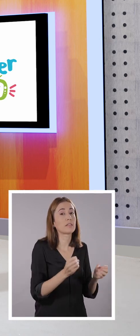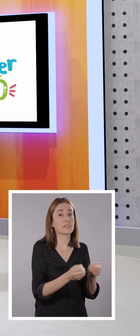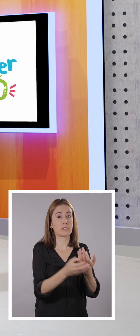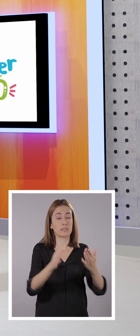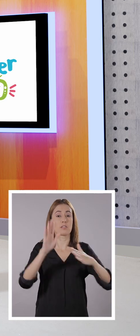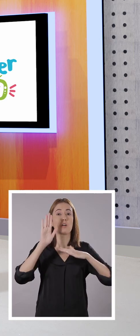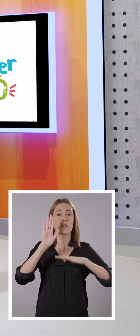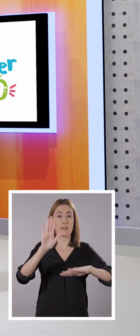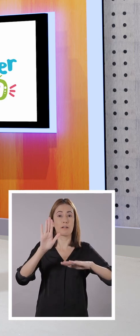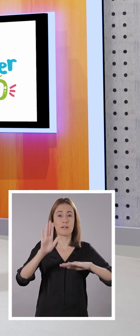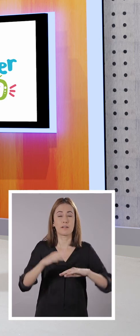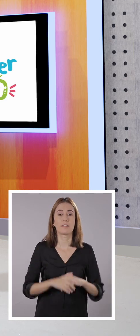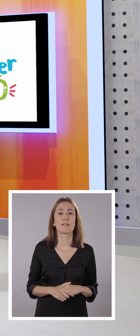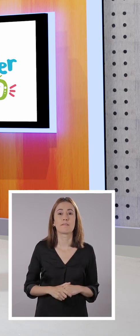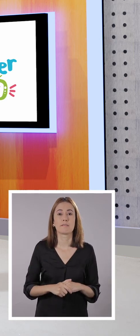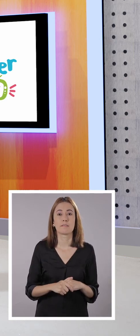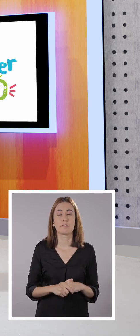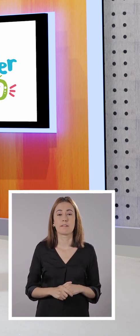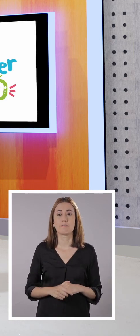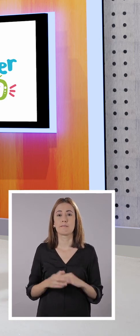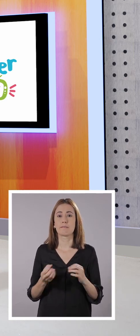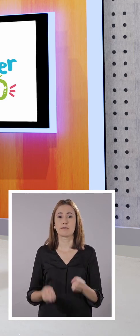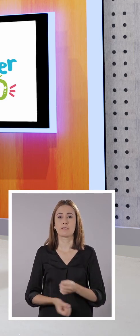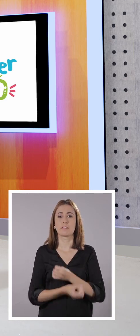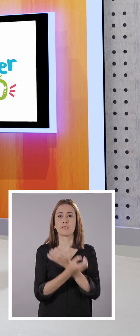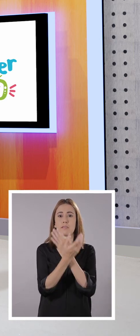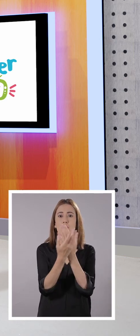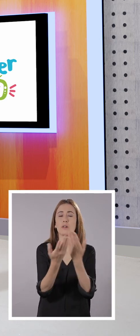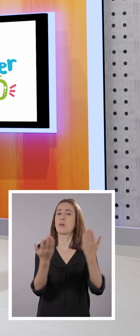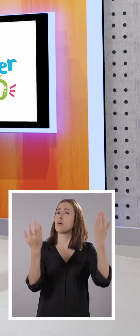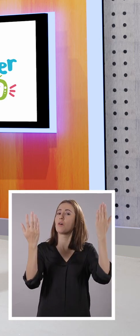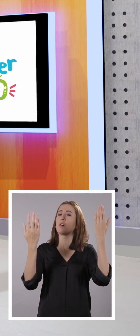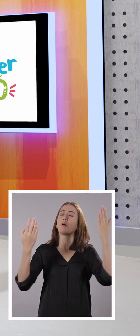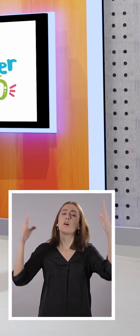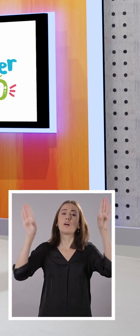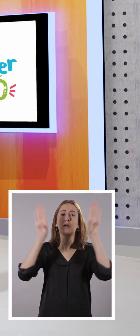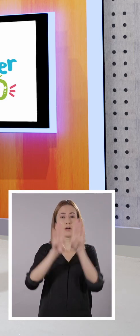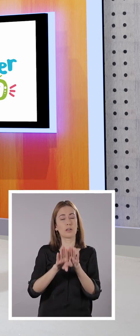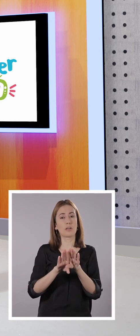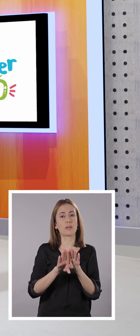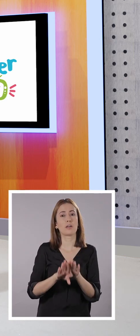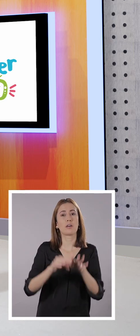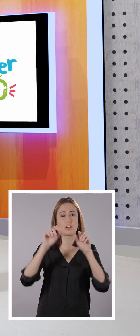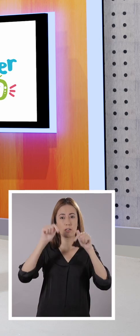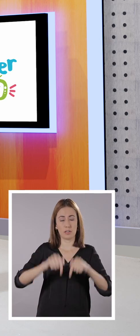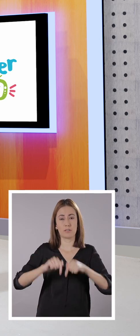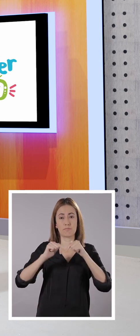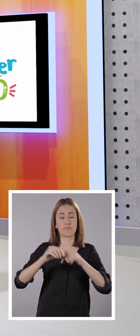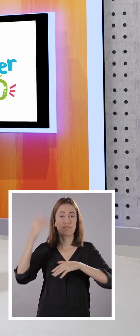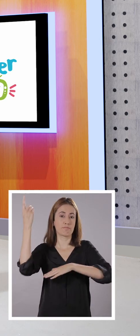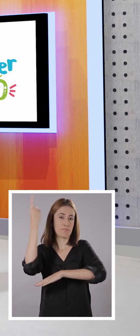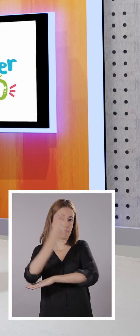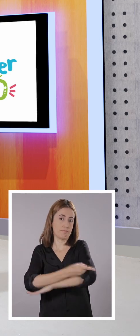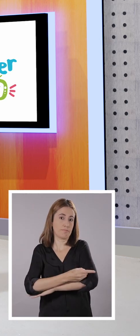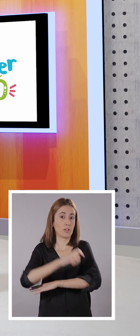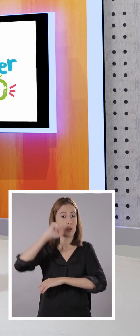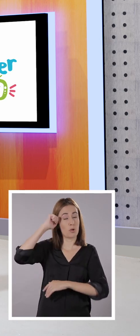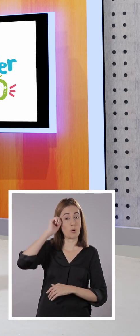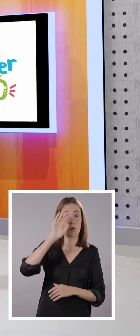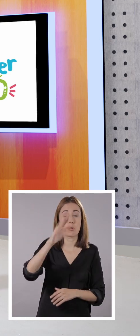Así es. Con nuestros compromisos con la comunidad. Chicos y chicas, hemos llegado al final de este día.